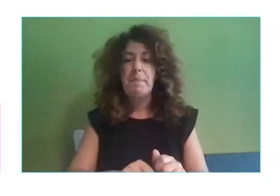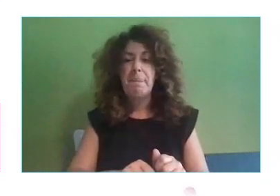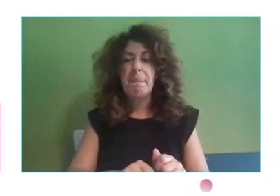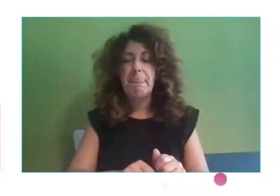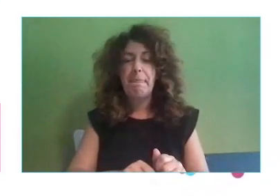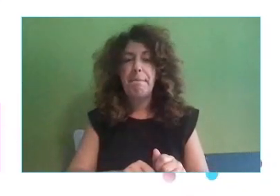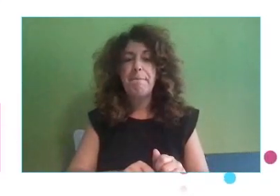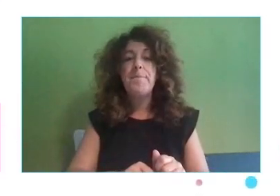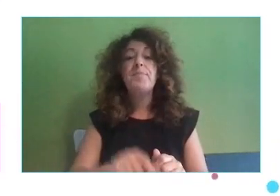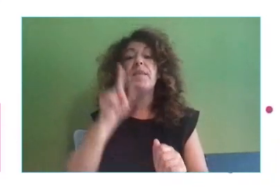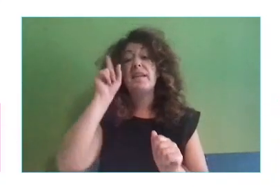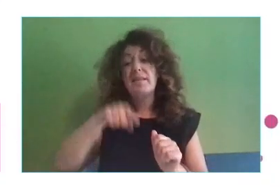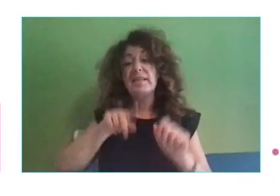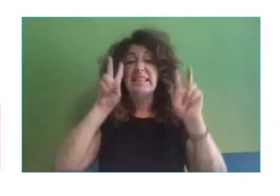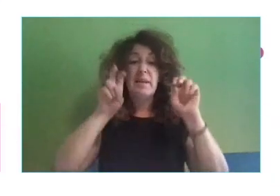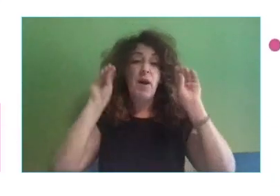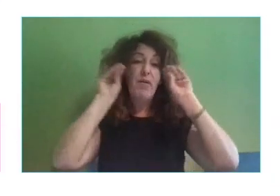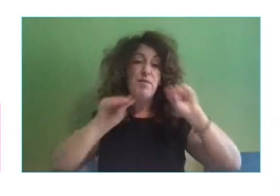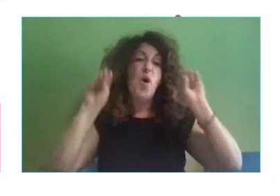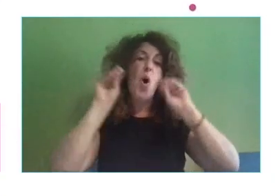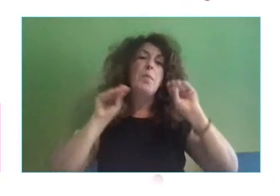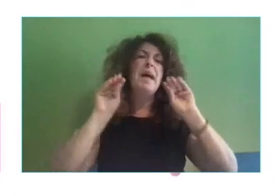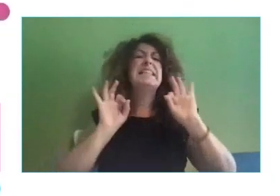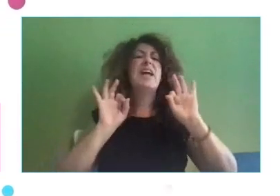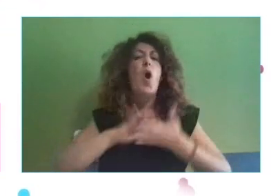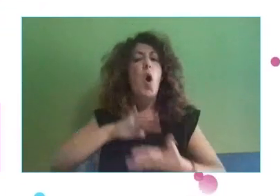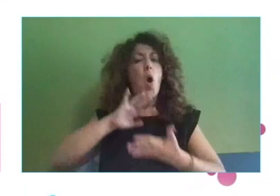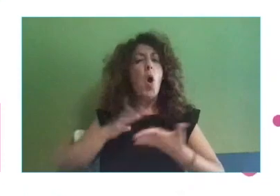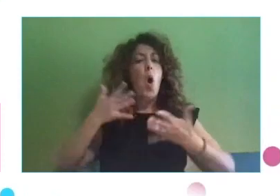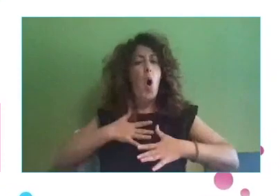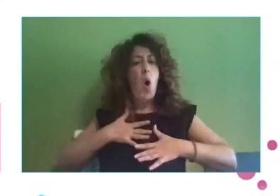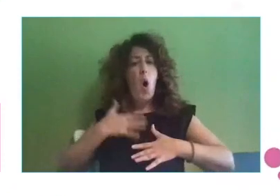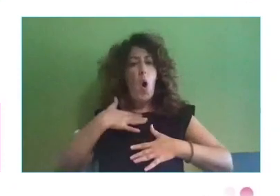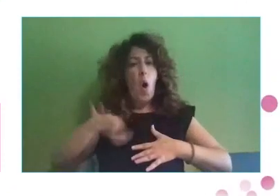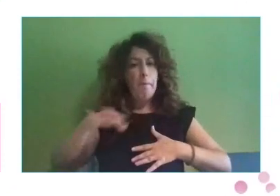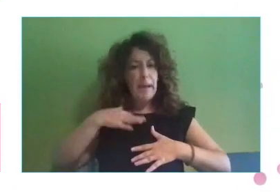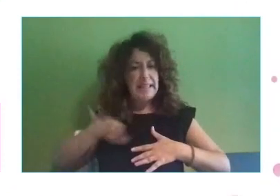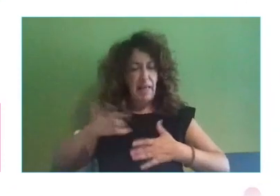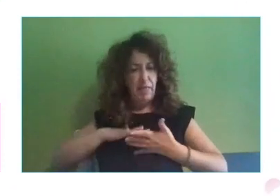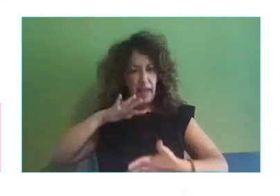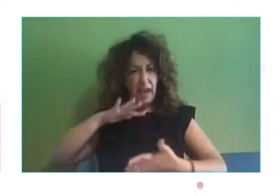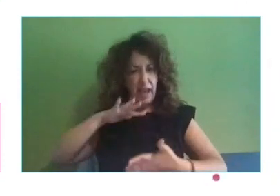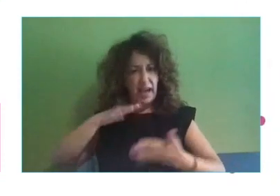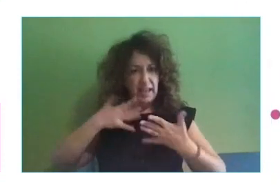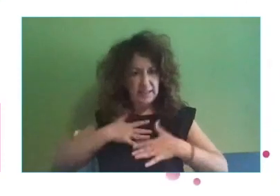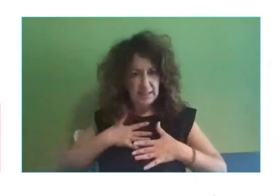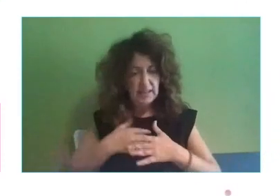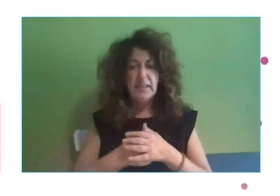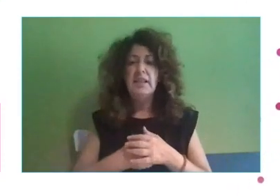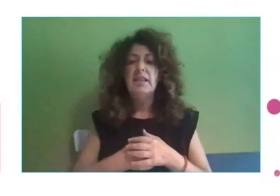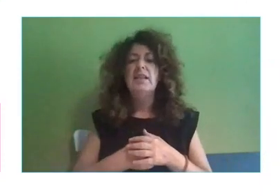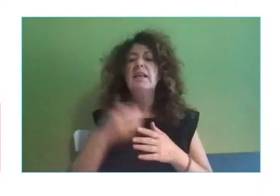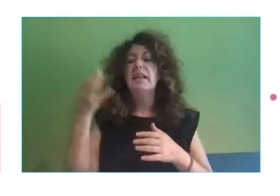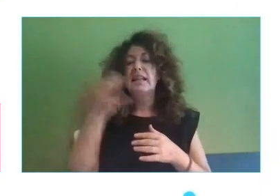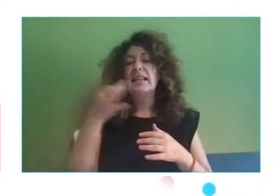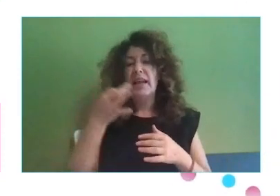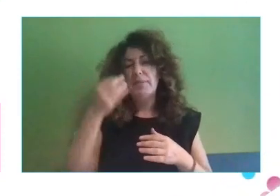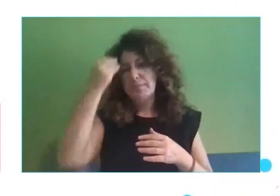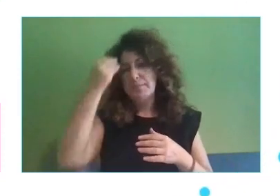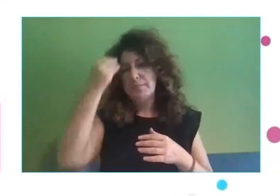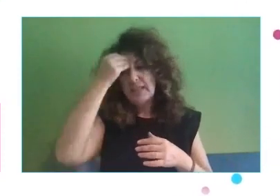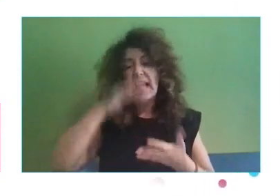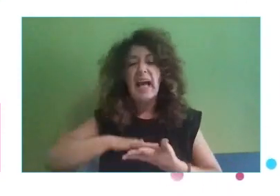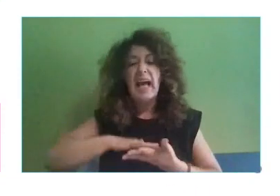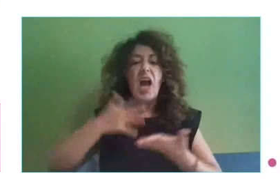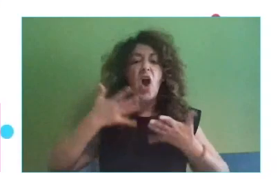obviamente la dinámica de formación en competencias. Todo lo que tenemos que tener en cuenta no va siempre relacionado alrededor de las profesiones, sino también de aquellas competencias y